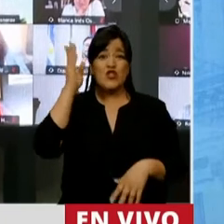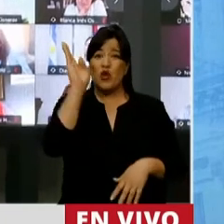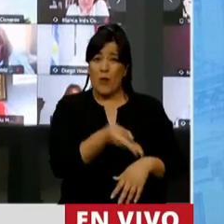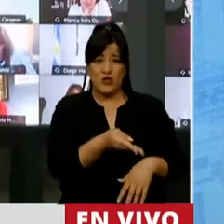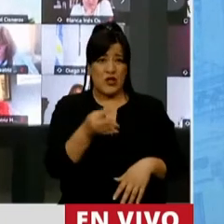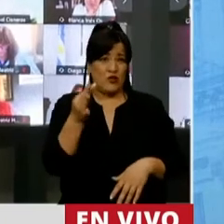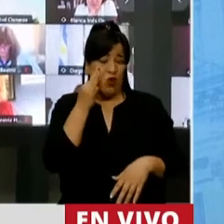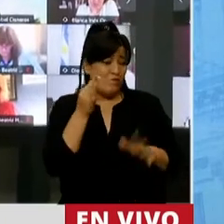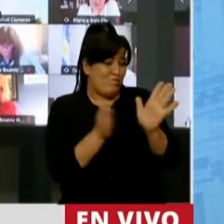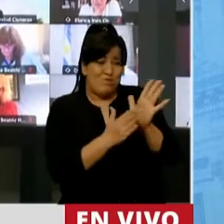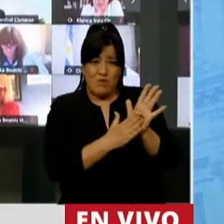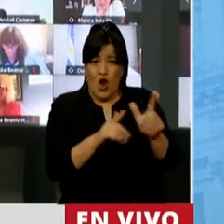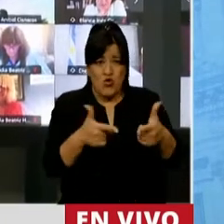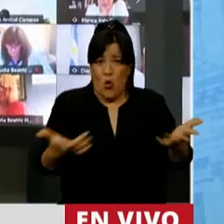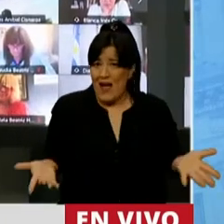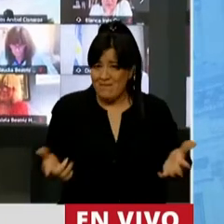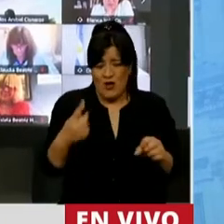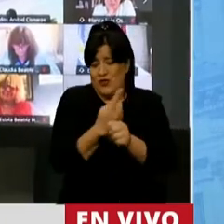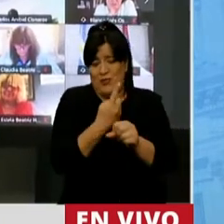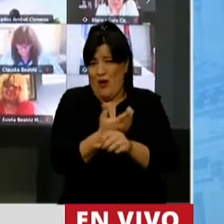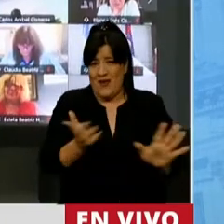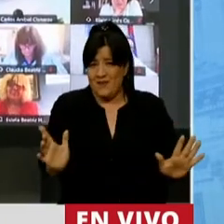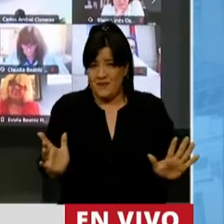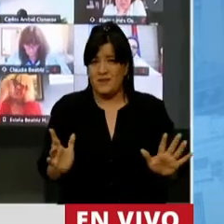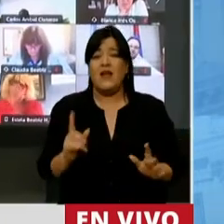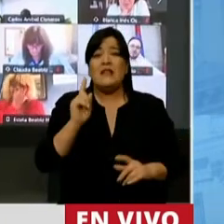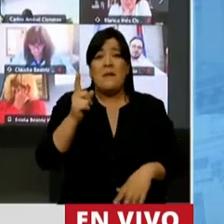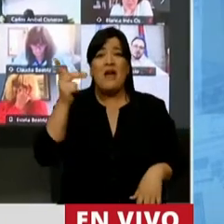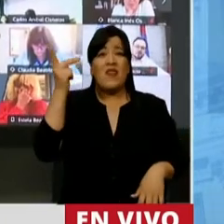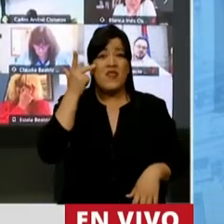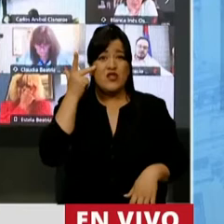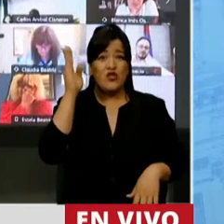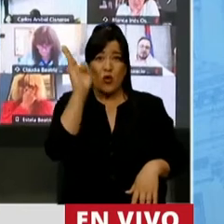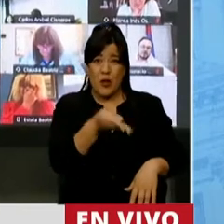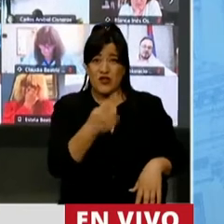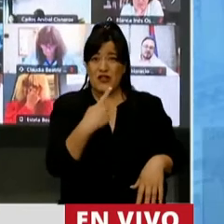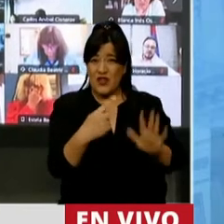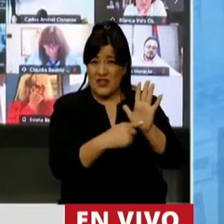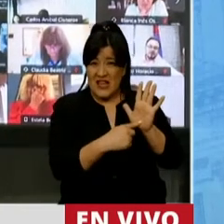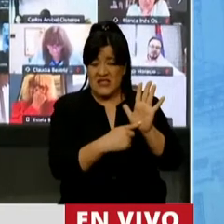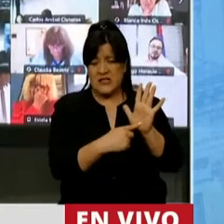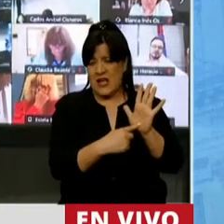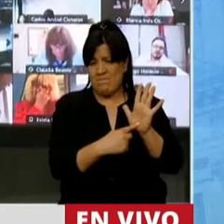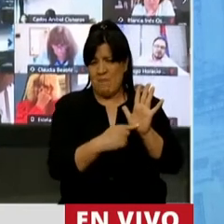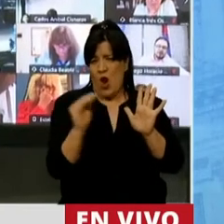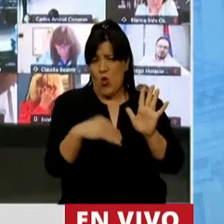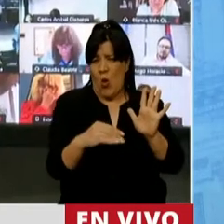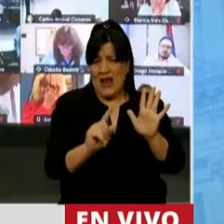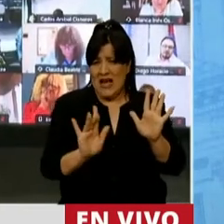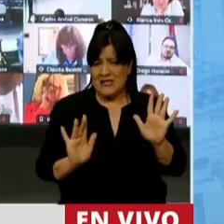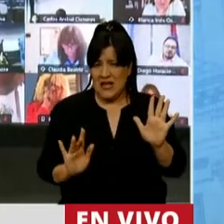improbable, de que ese 18% es insuficiente,